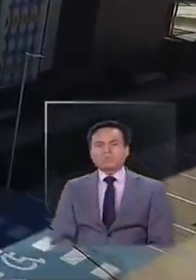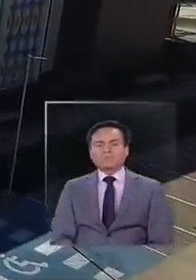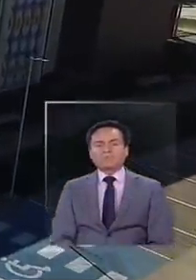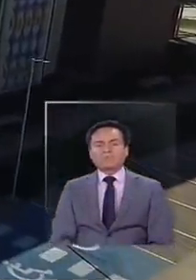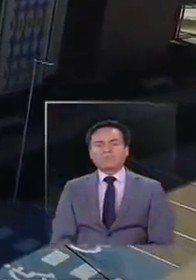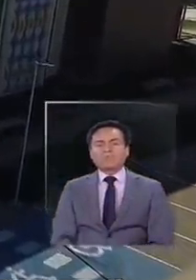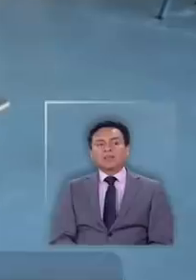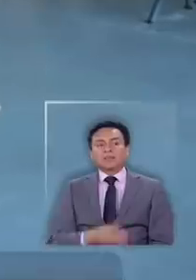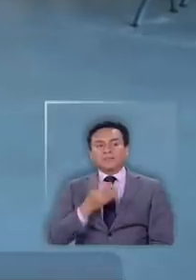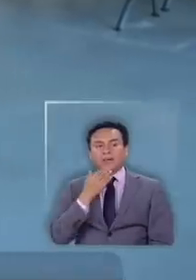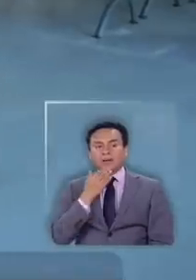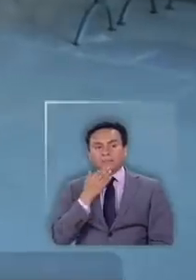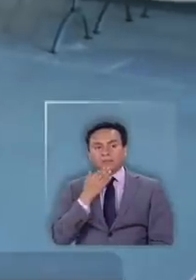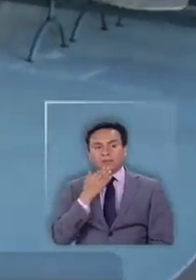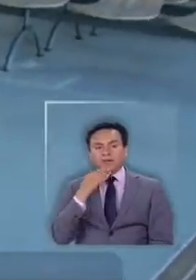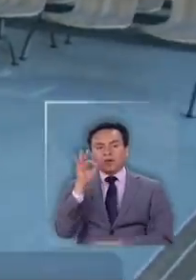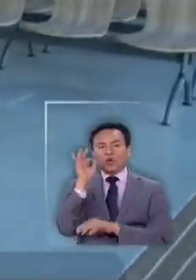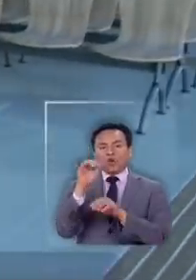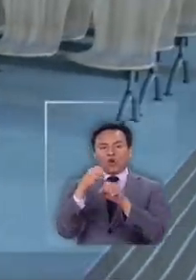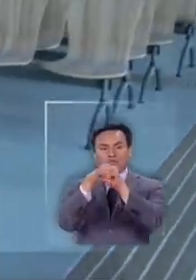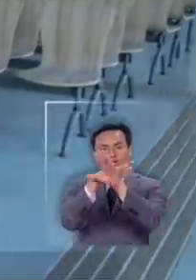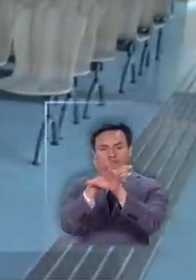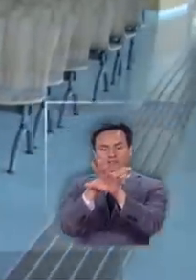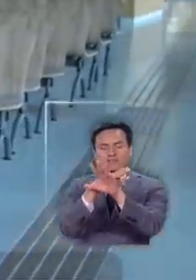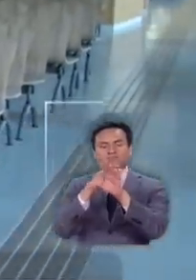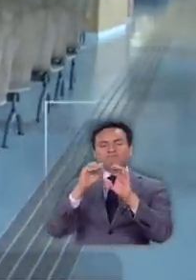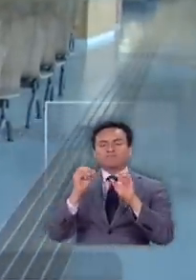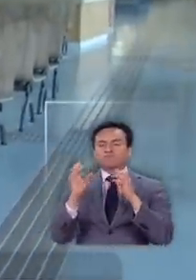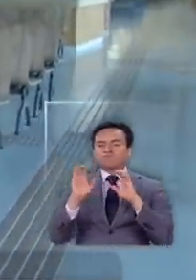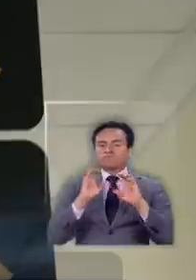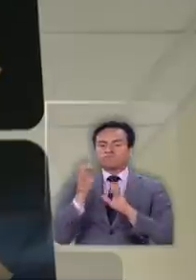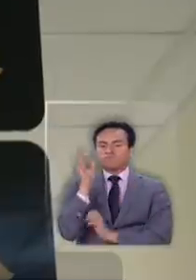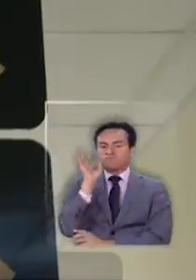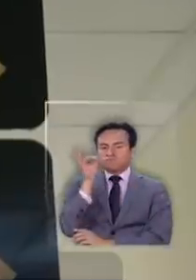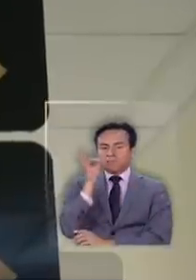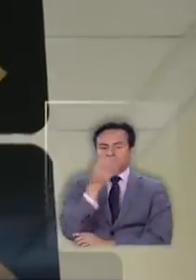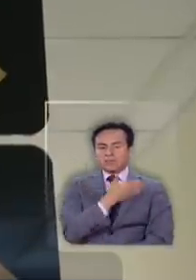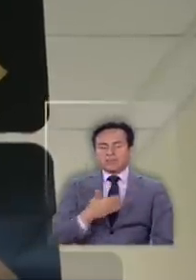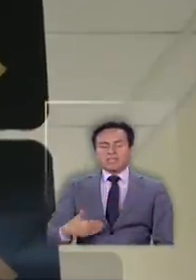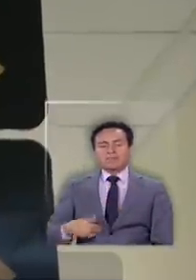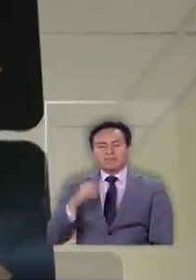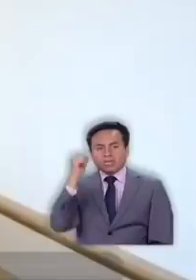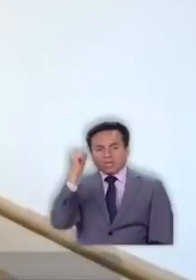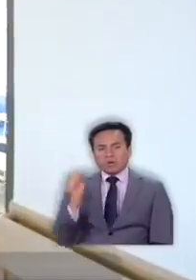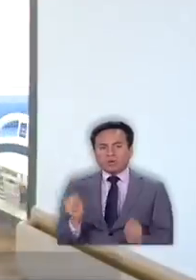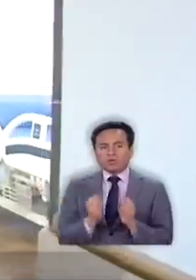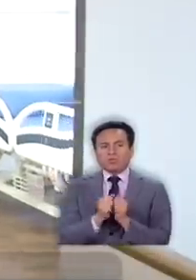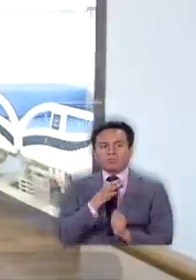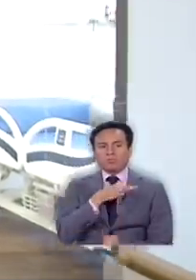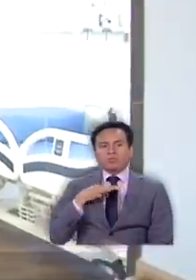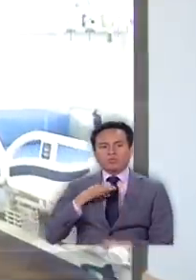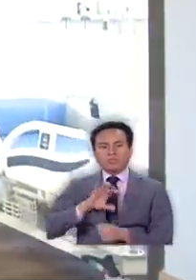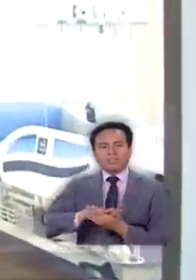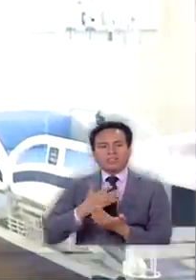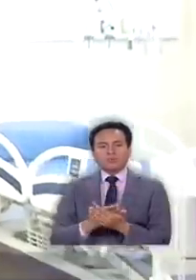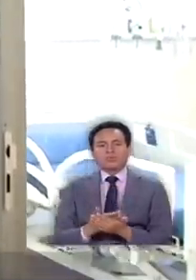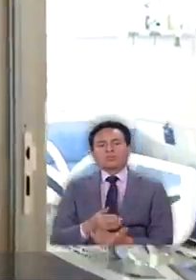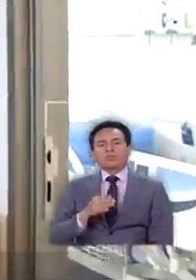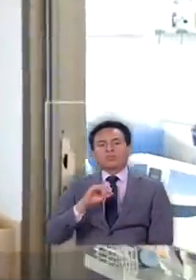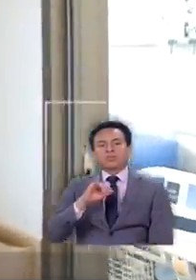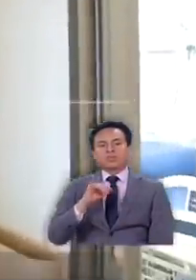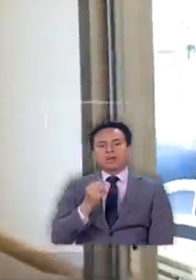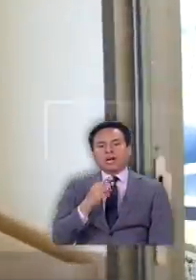a través de una conferencia video el presidente Piñera acompañado por el ministro de salud Jaime Mañalich